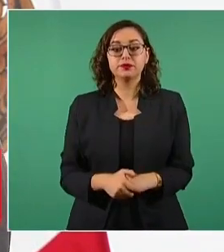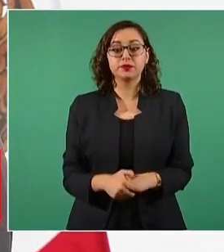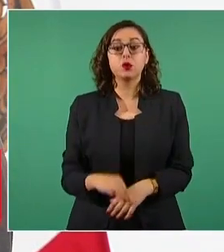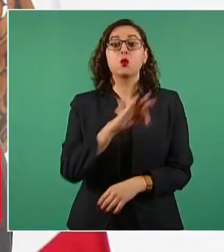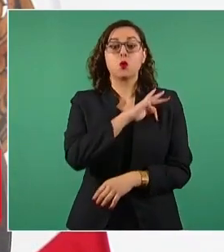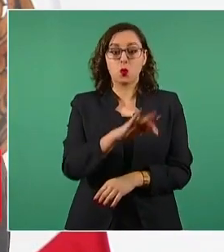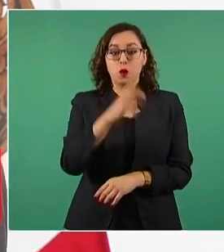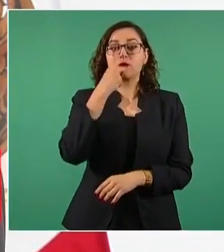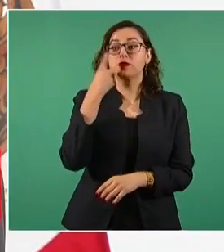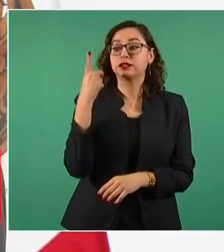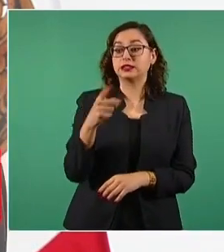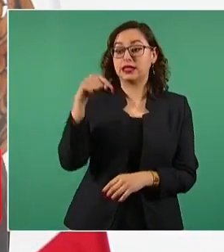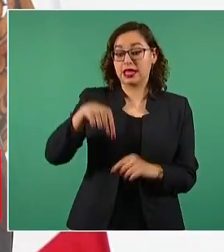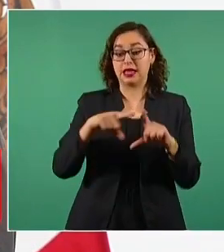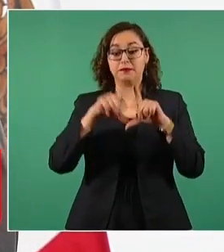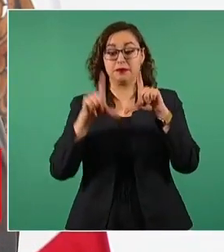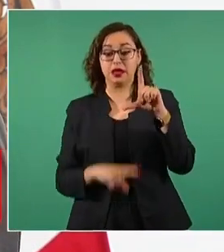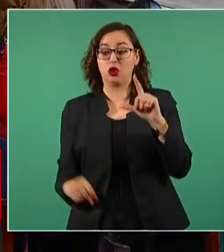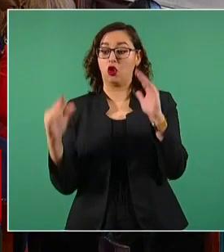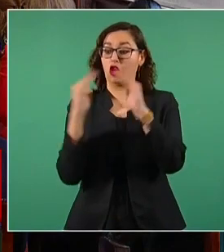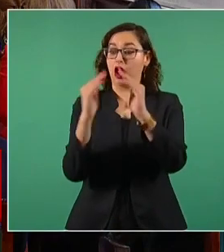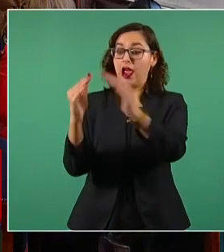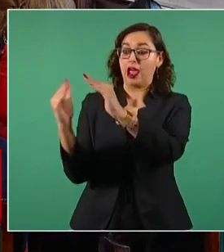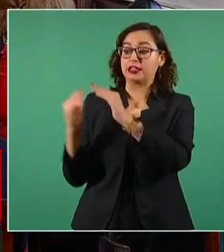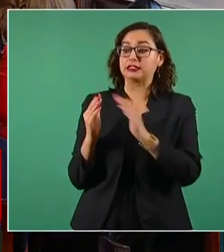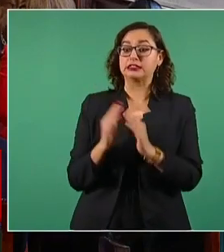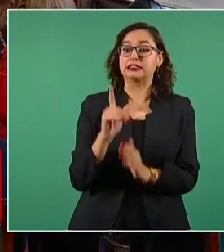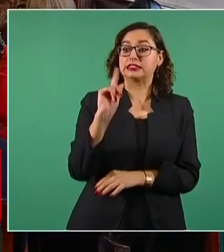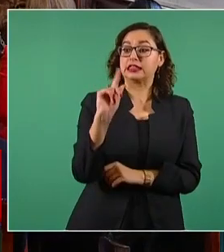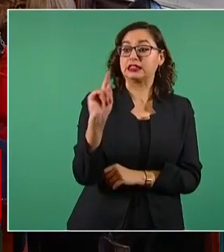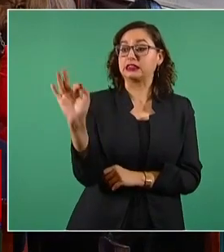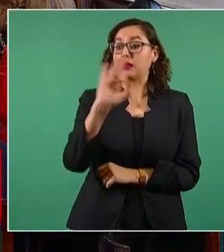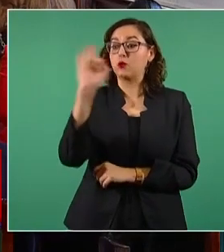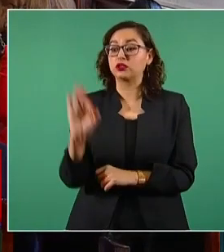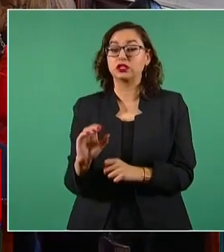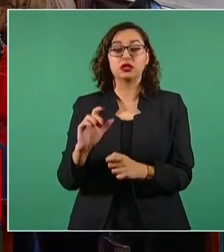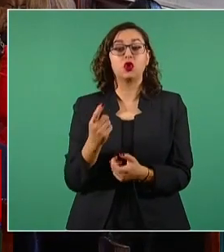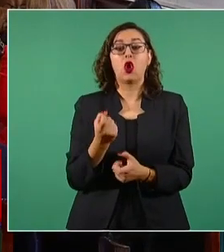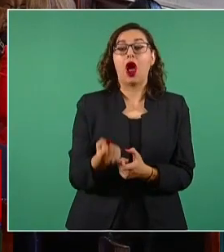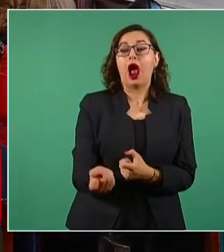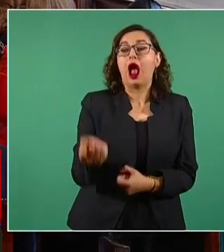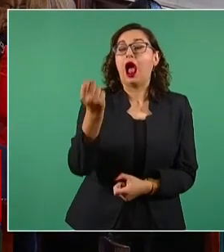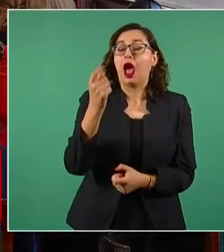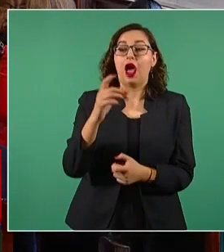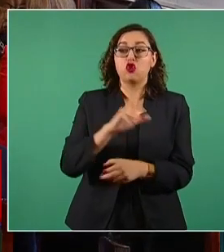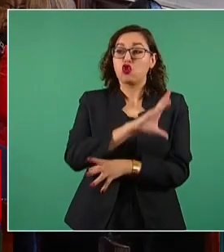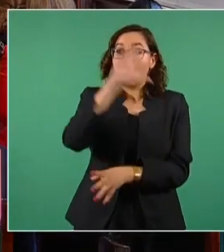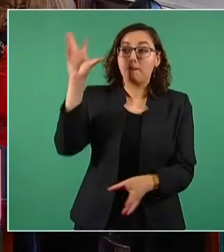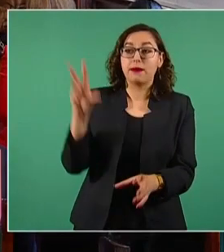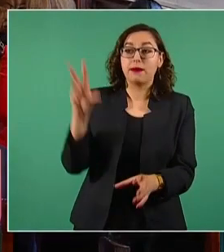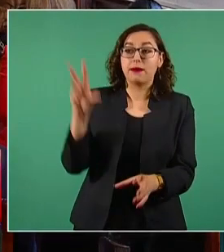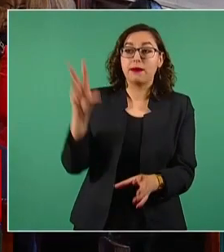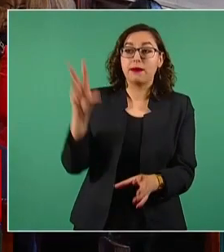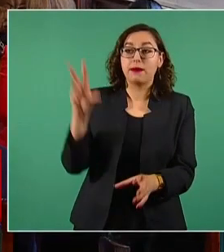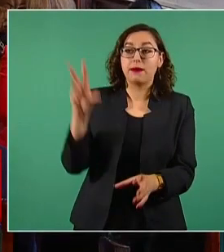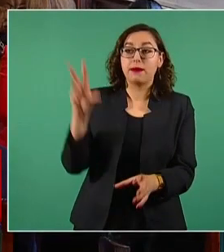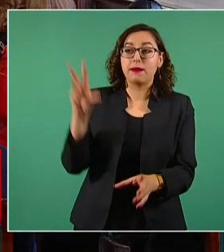por ciento de los hogares de México está inscrito en cuando menos un programa de bienestar,